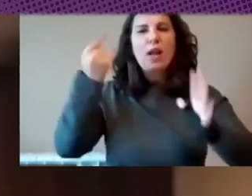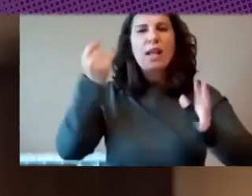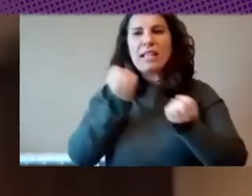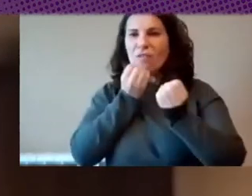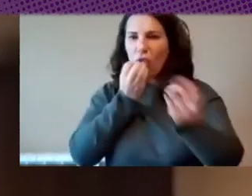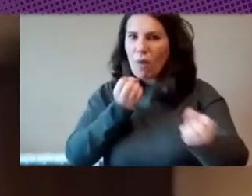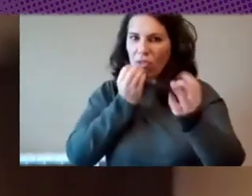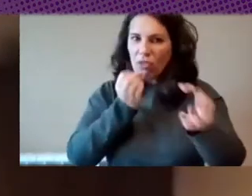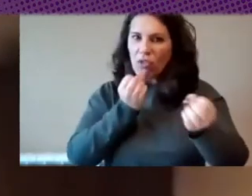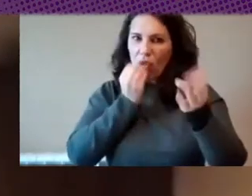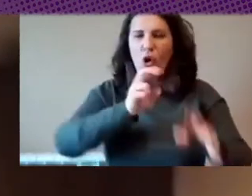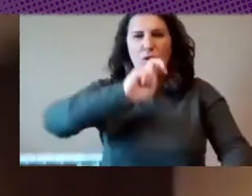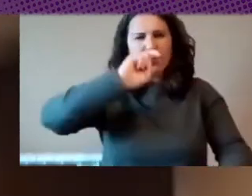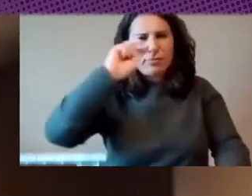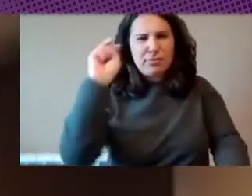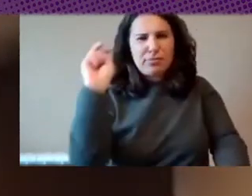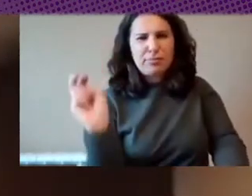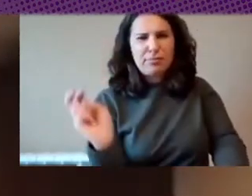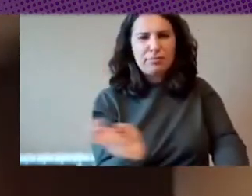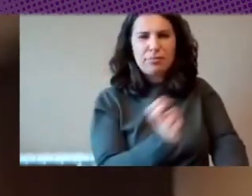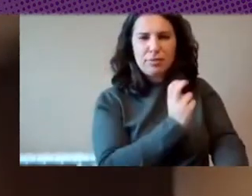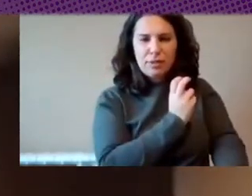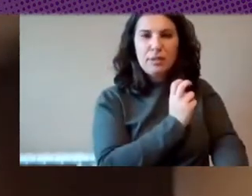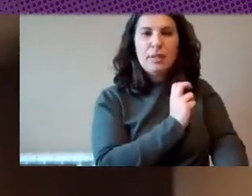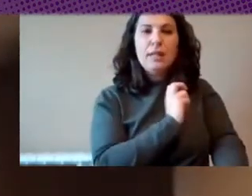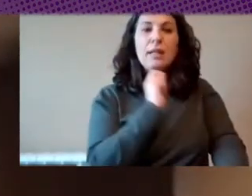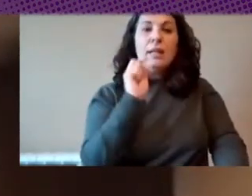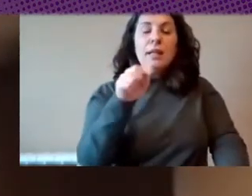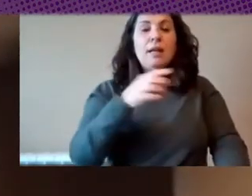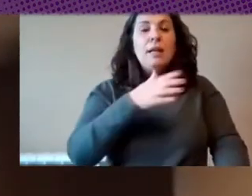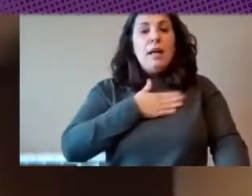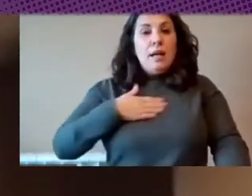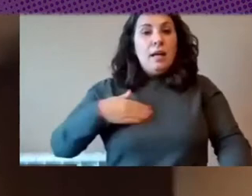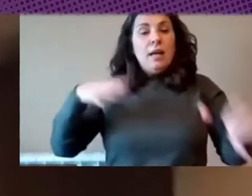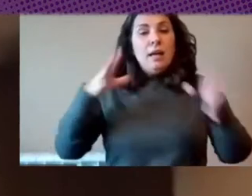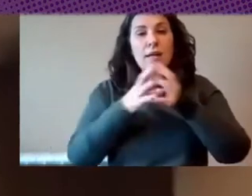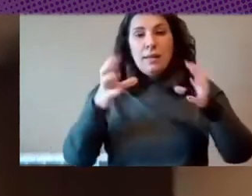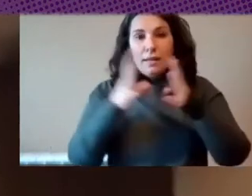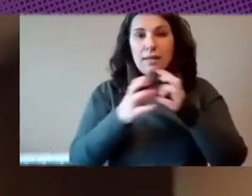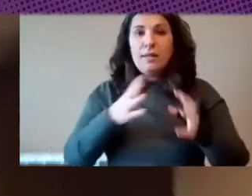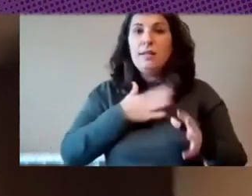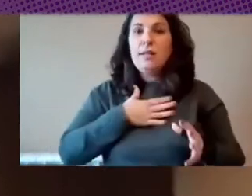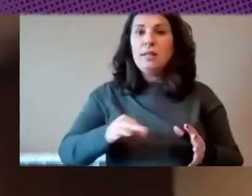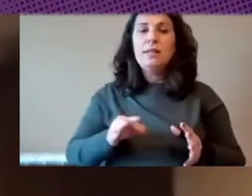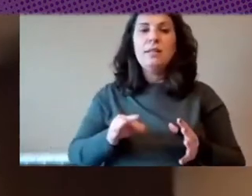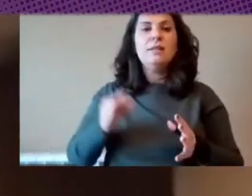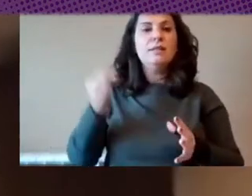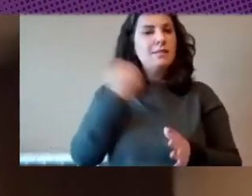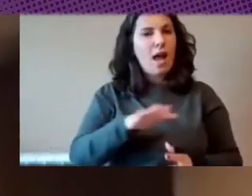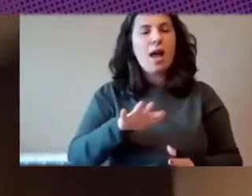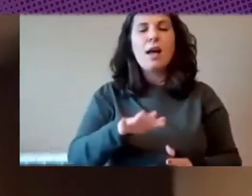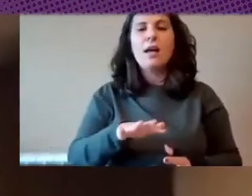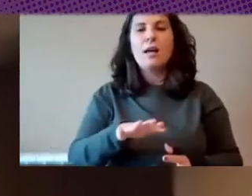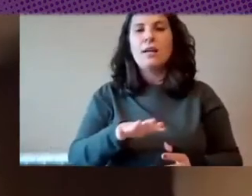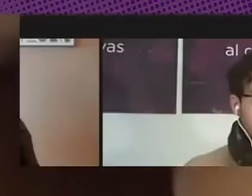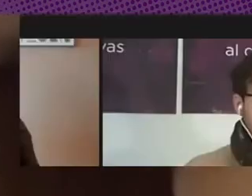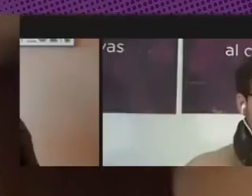etcétera etcétera que aspiramos a que pueda ser parte definitivamente de